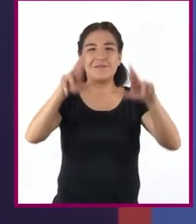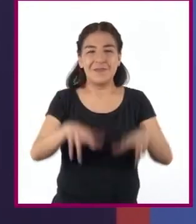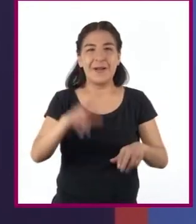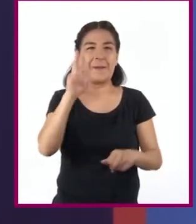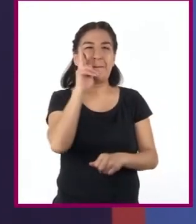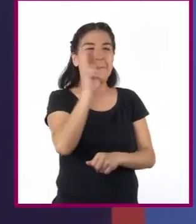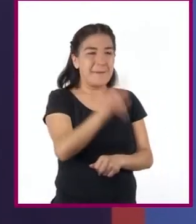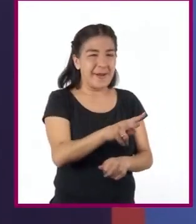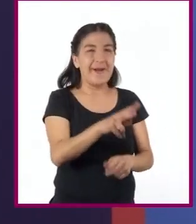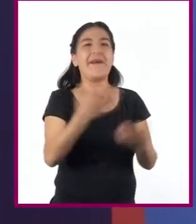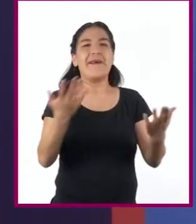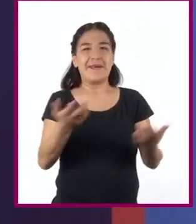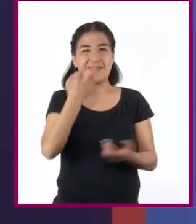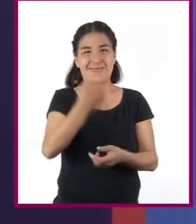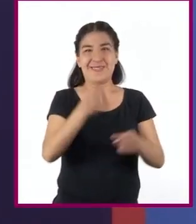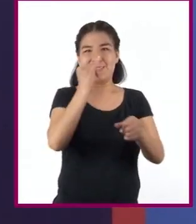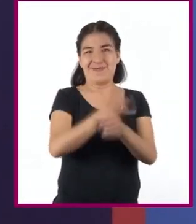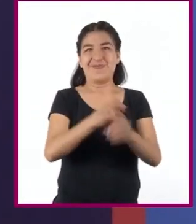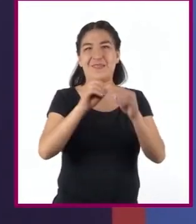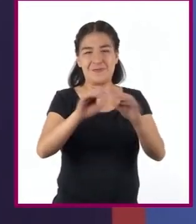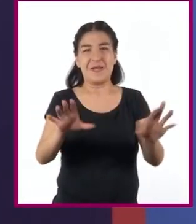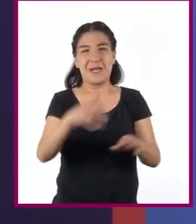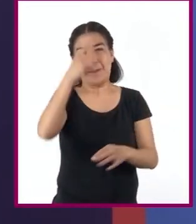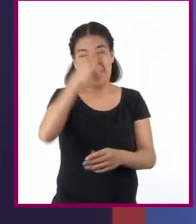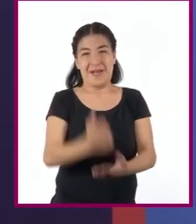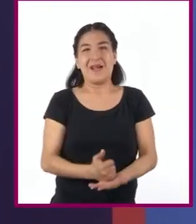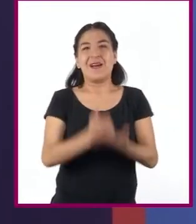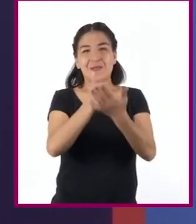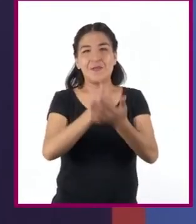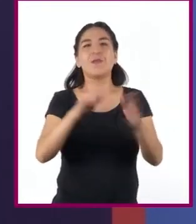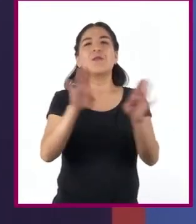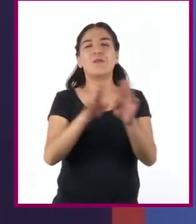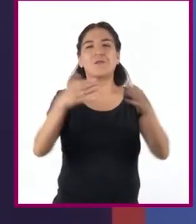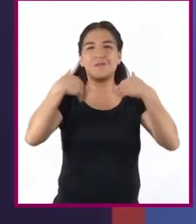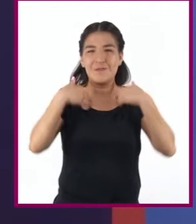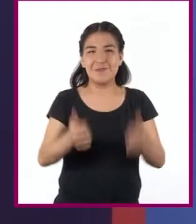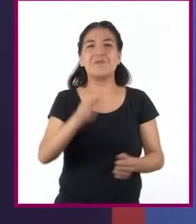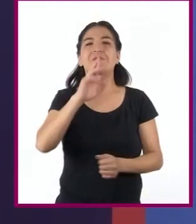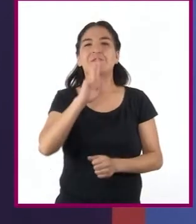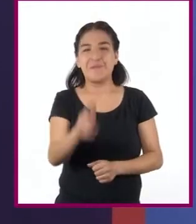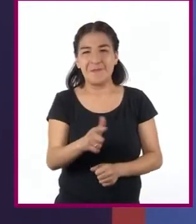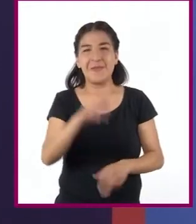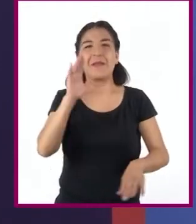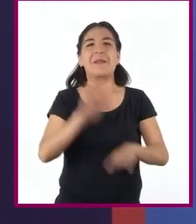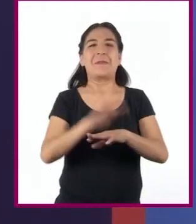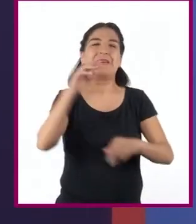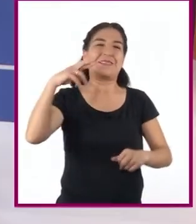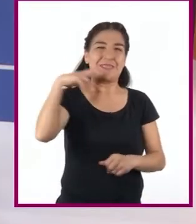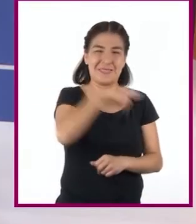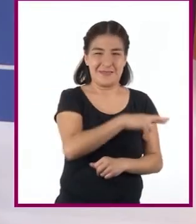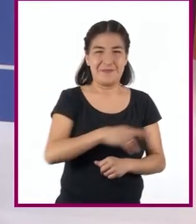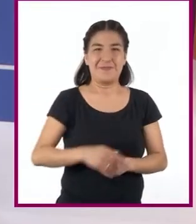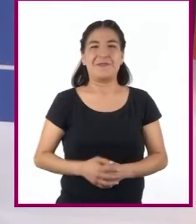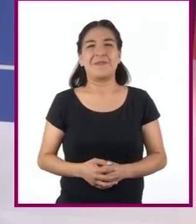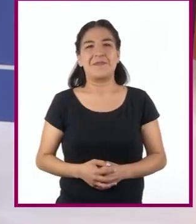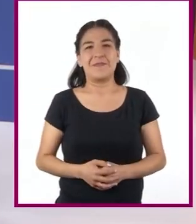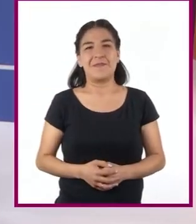visualmente estos datos que nos ayuda a comprenderlos mejor y más rápidamente.